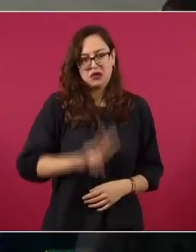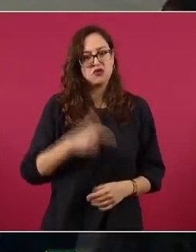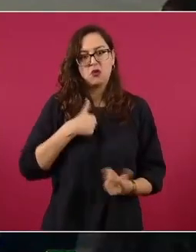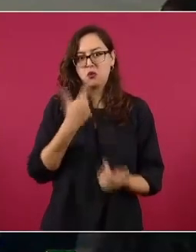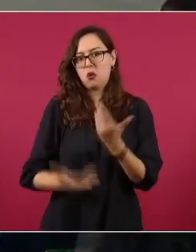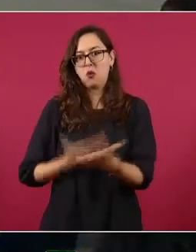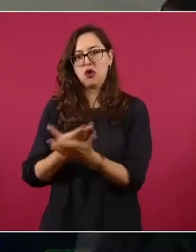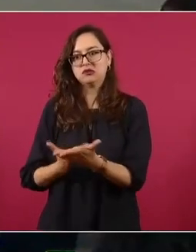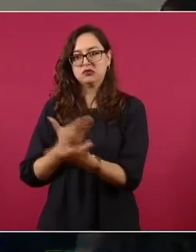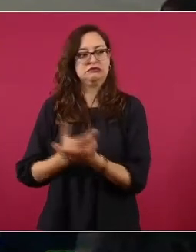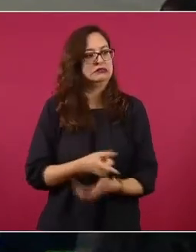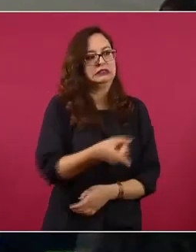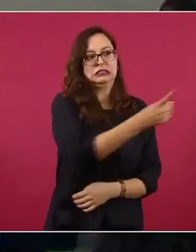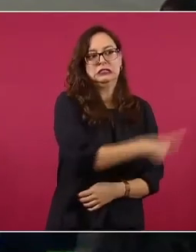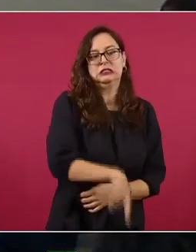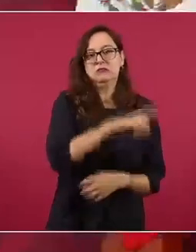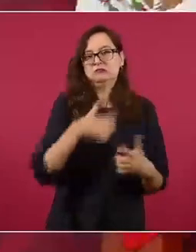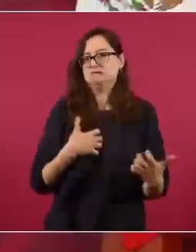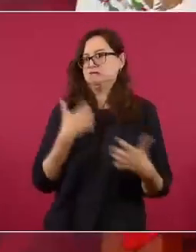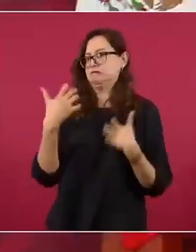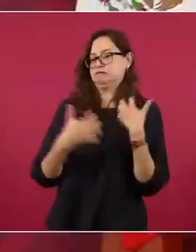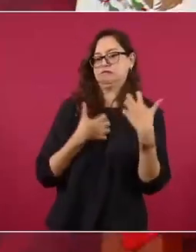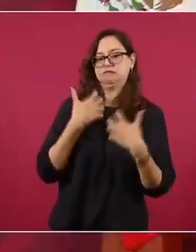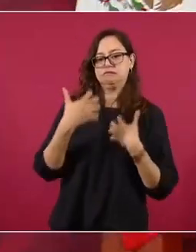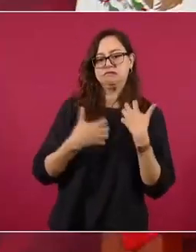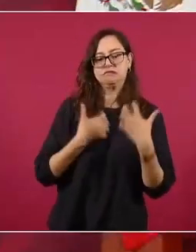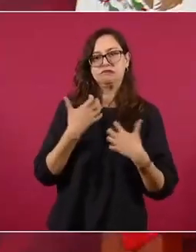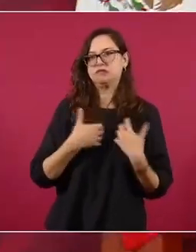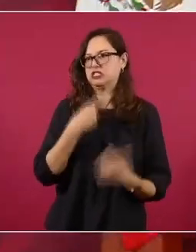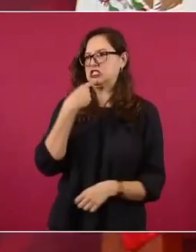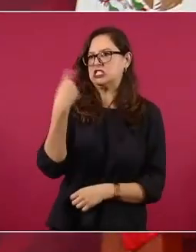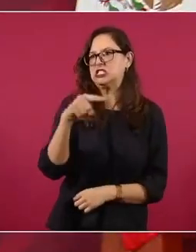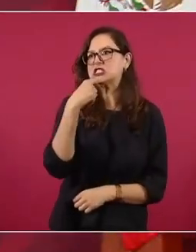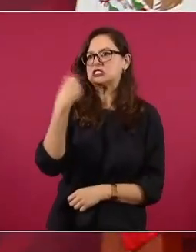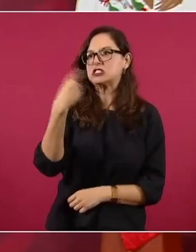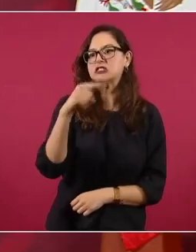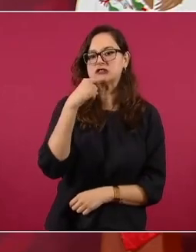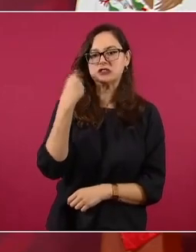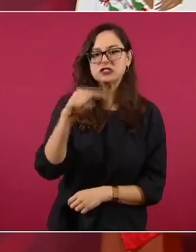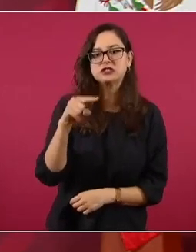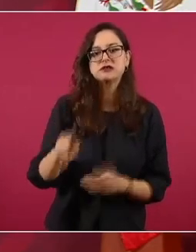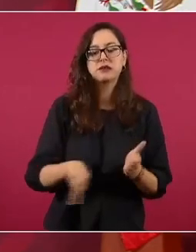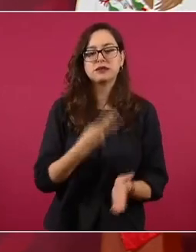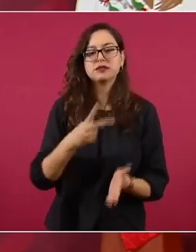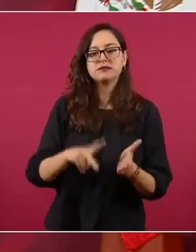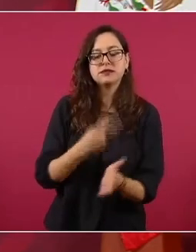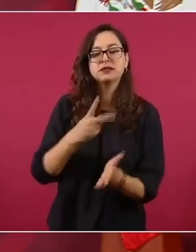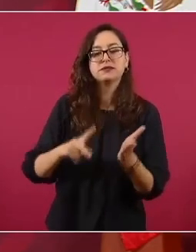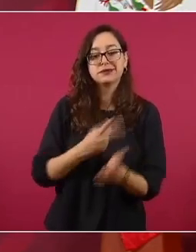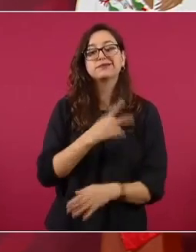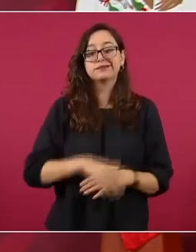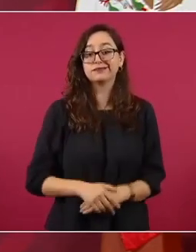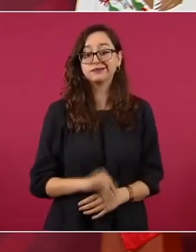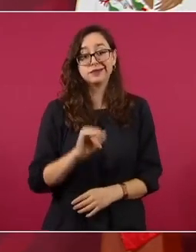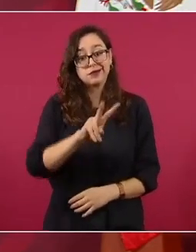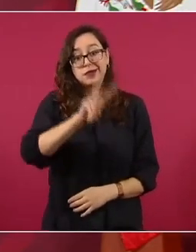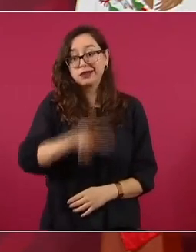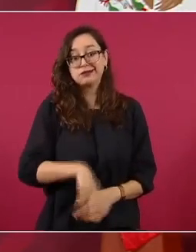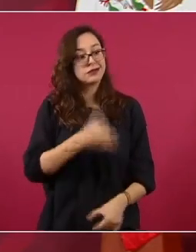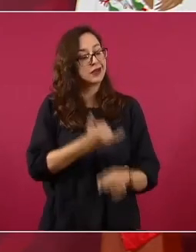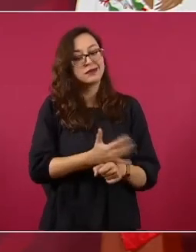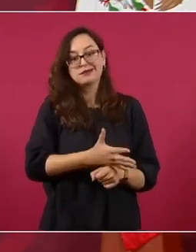se ha convertido en una barrera para la